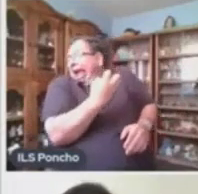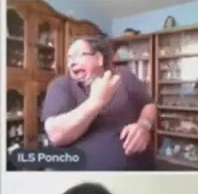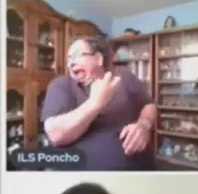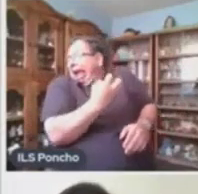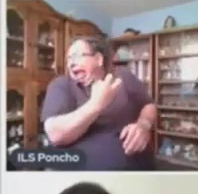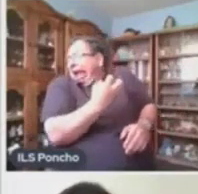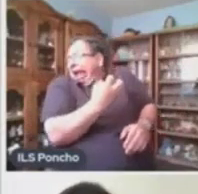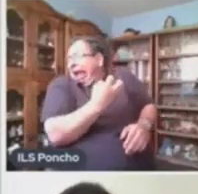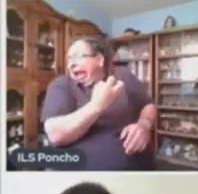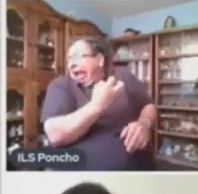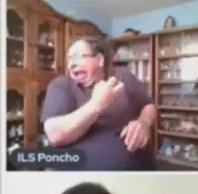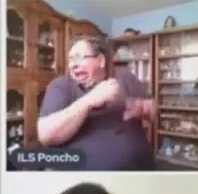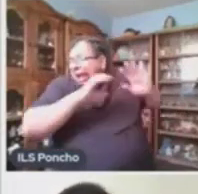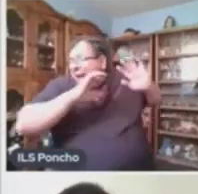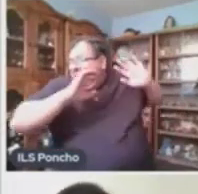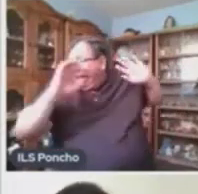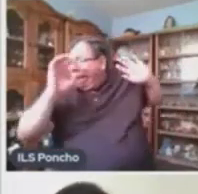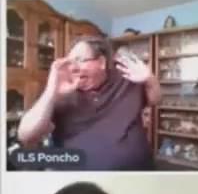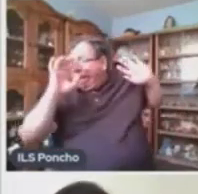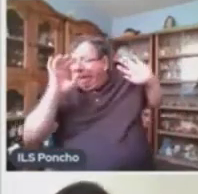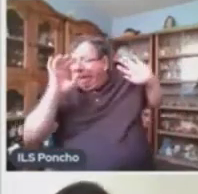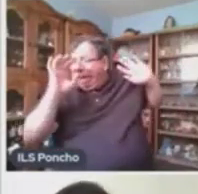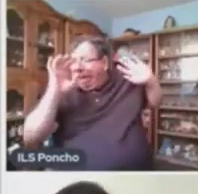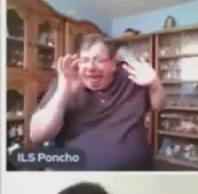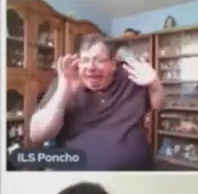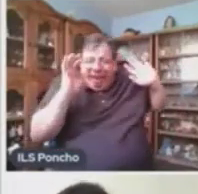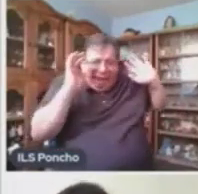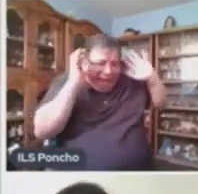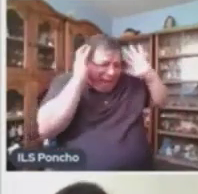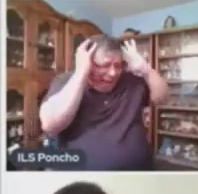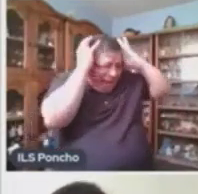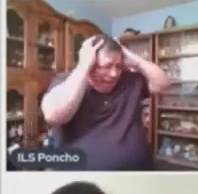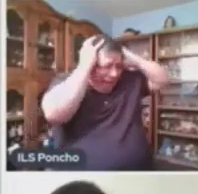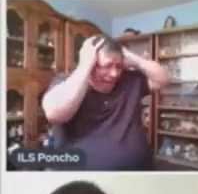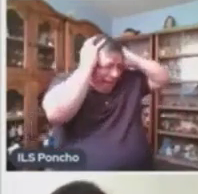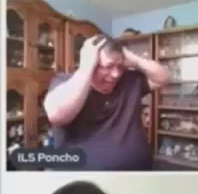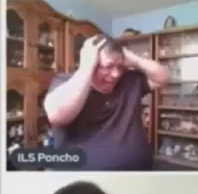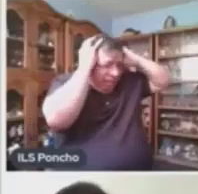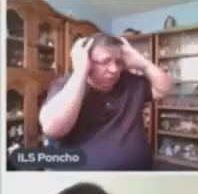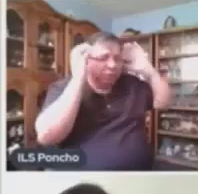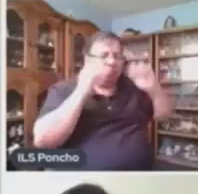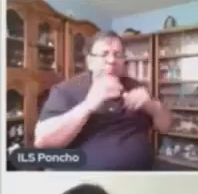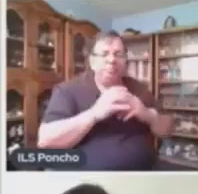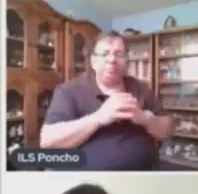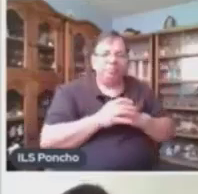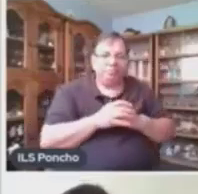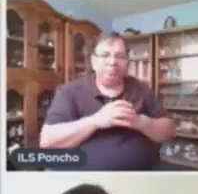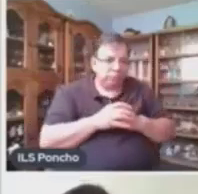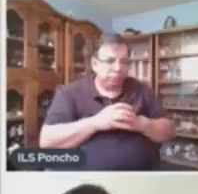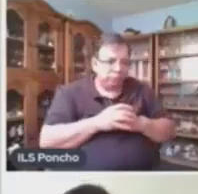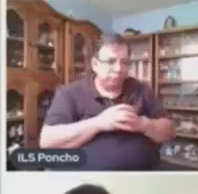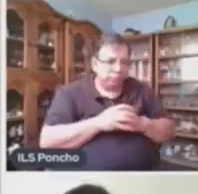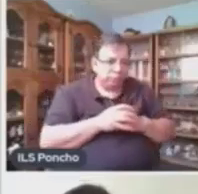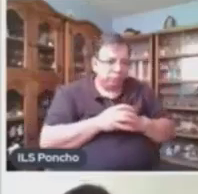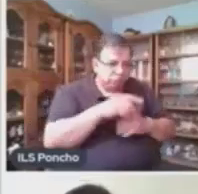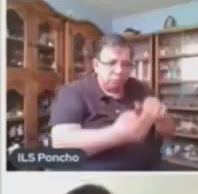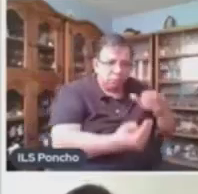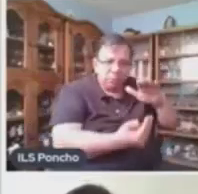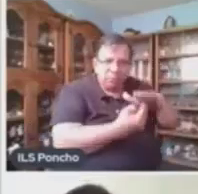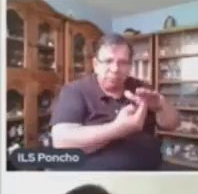Levantando Las Manos Crispadas A La Cabeza Sobre El Fondo